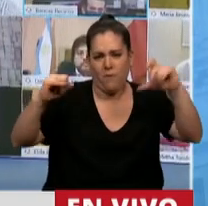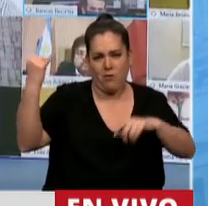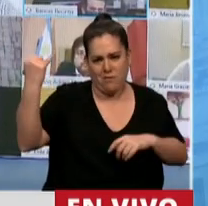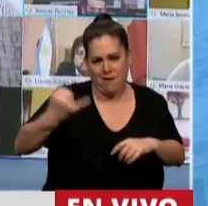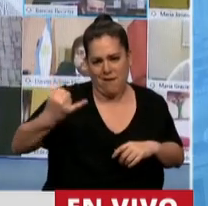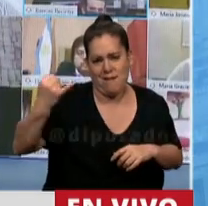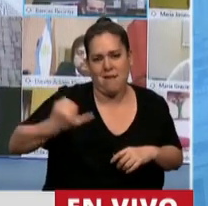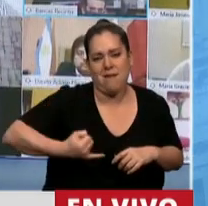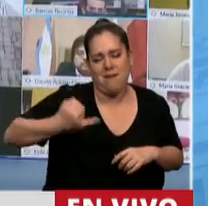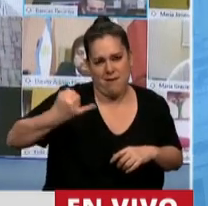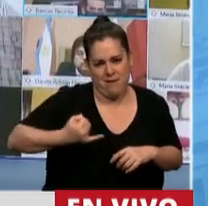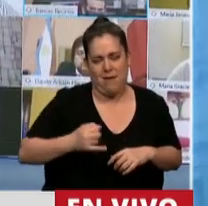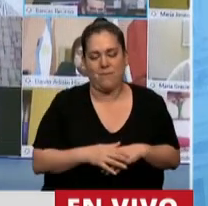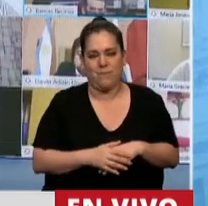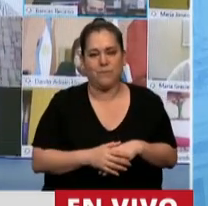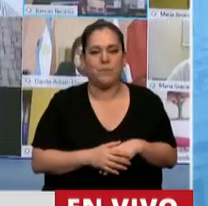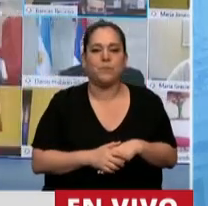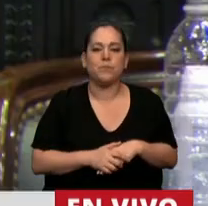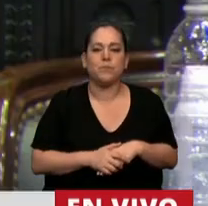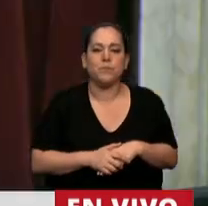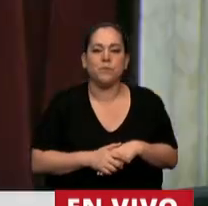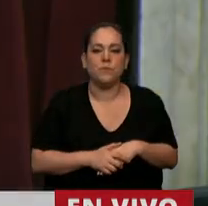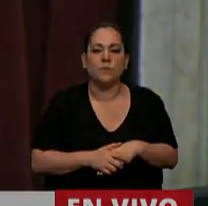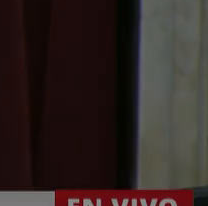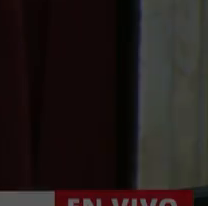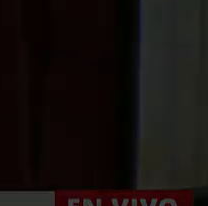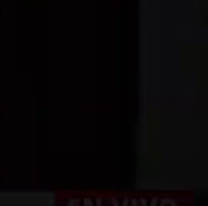valen, presidente. Muchas gracias. Gracias, diputado Cano.